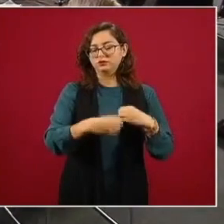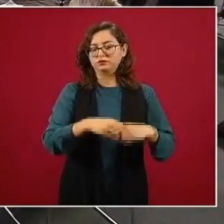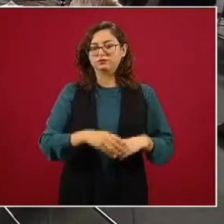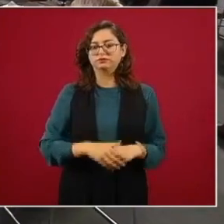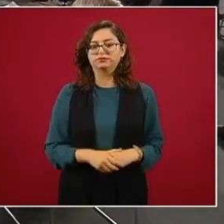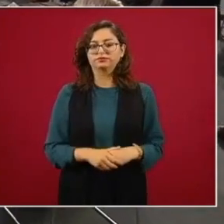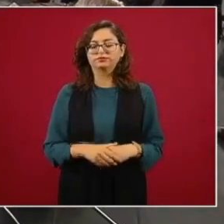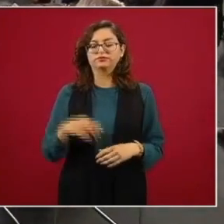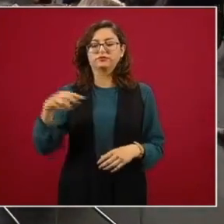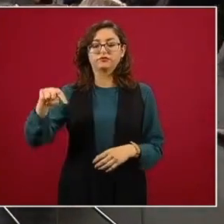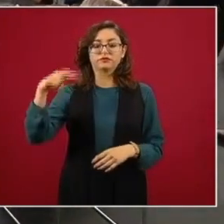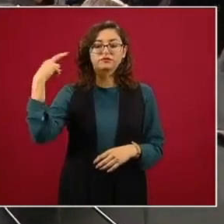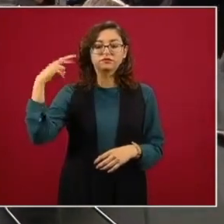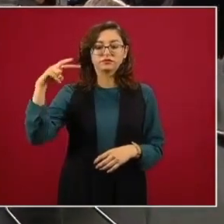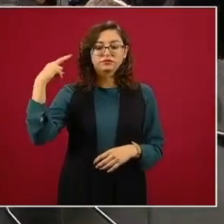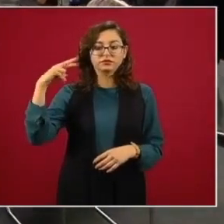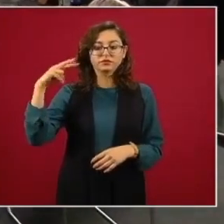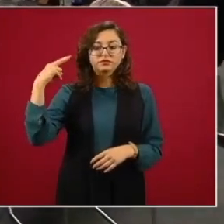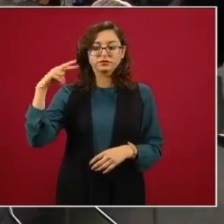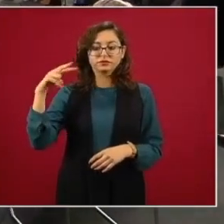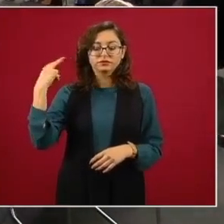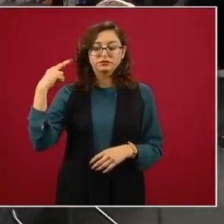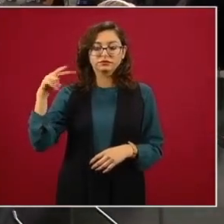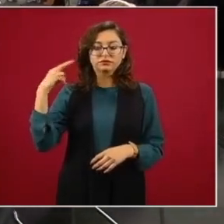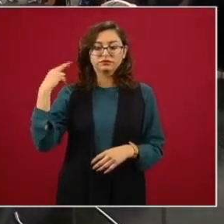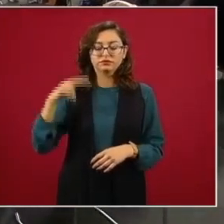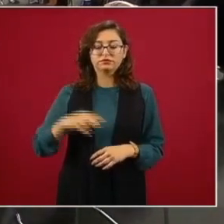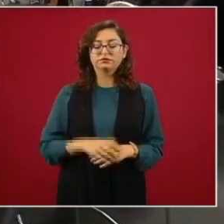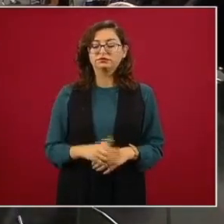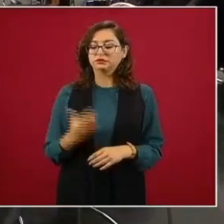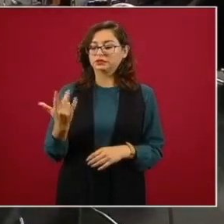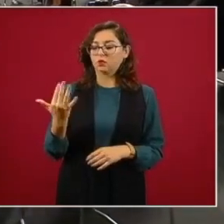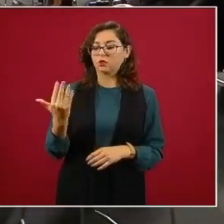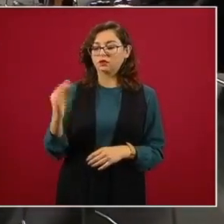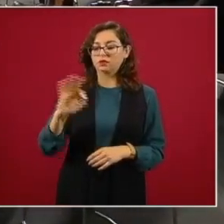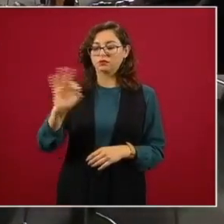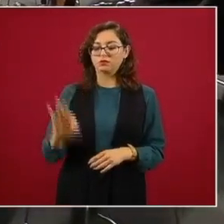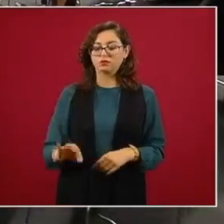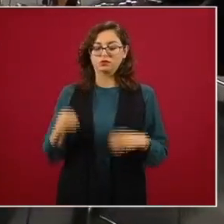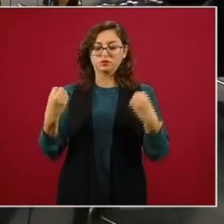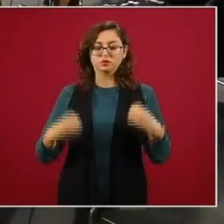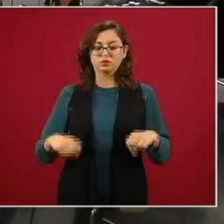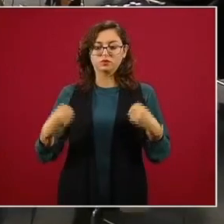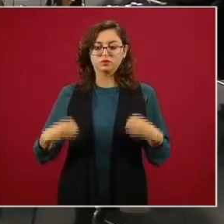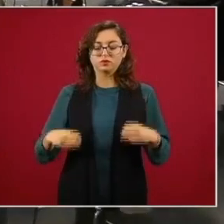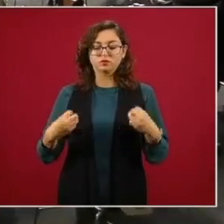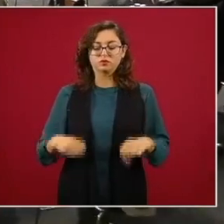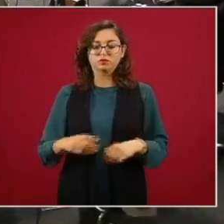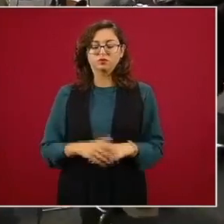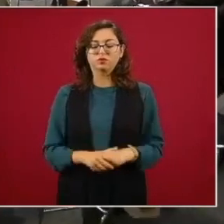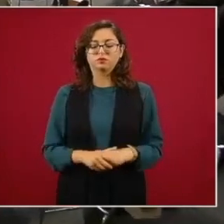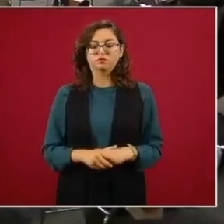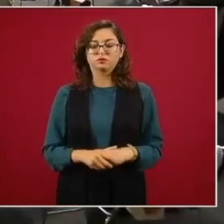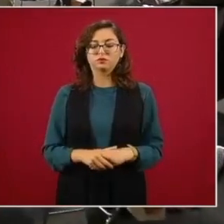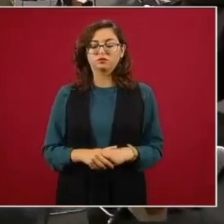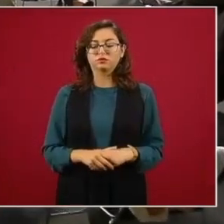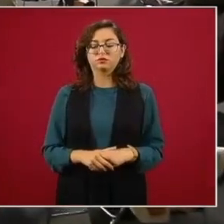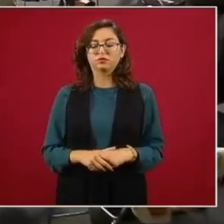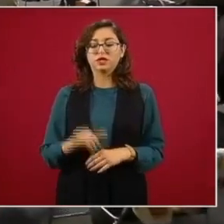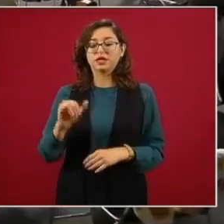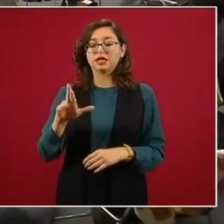Veracruz trae el 50 de la hospitalización general